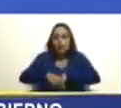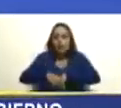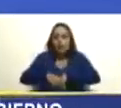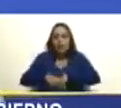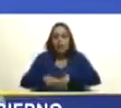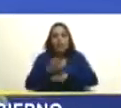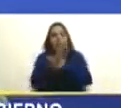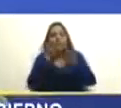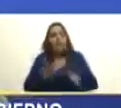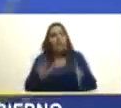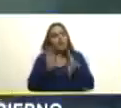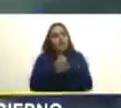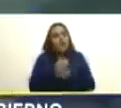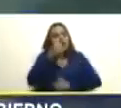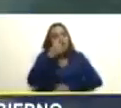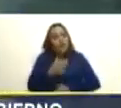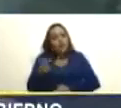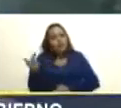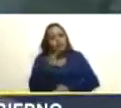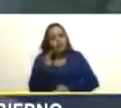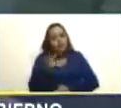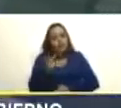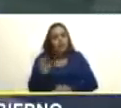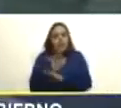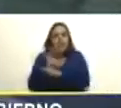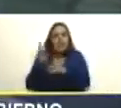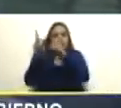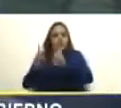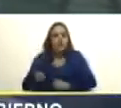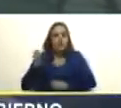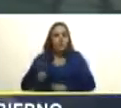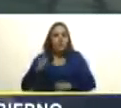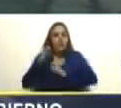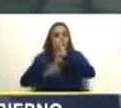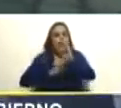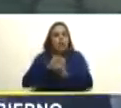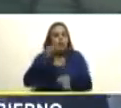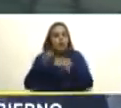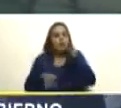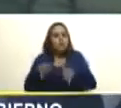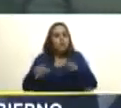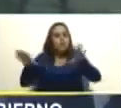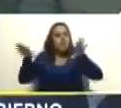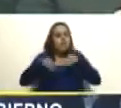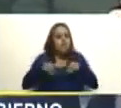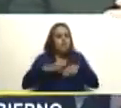amistosa y satisfactoria ninguna decisión de la corte internacional será satisfactoria